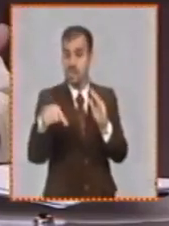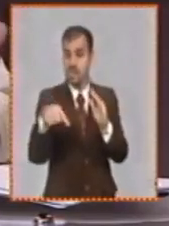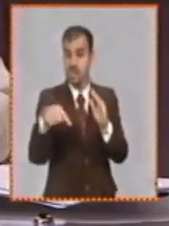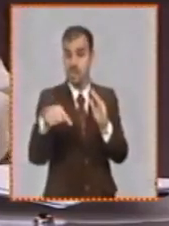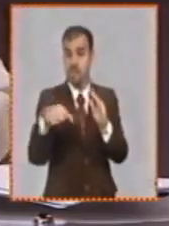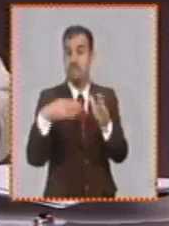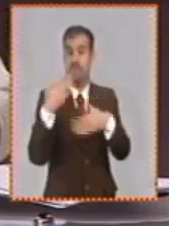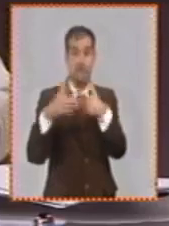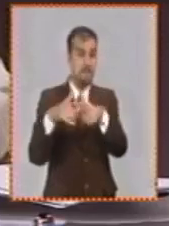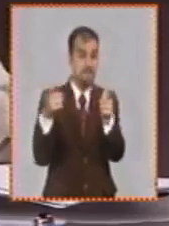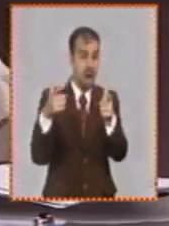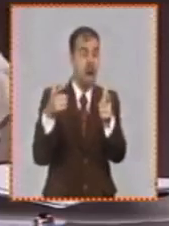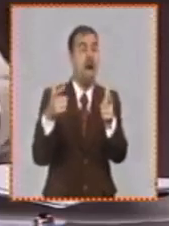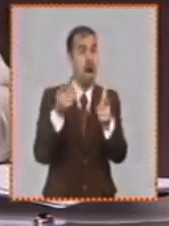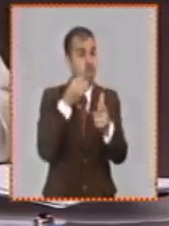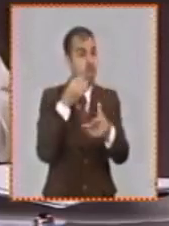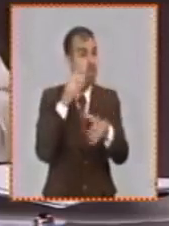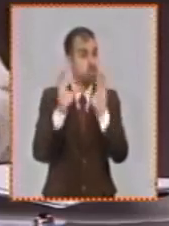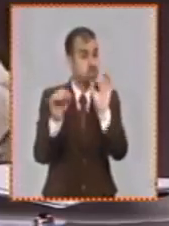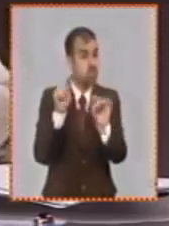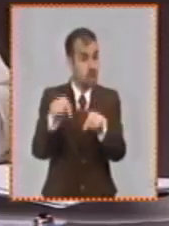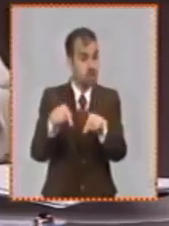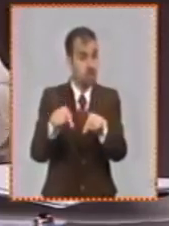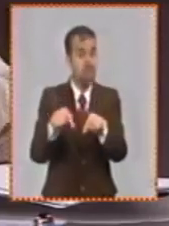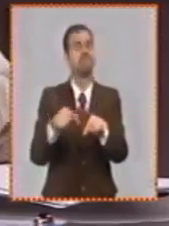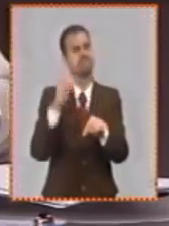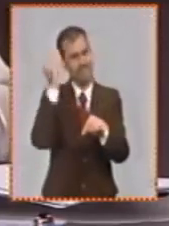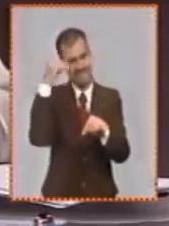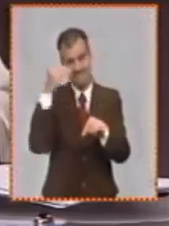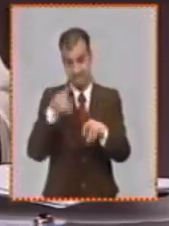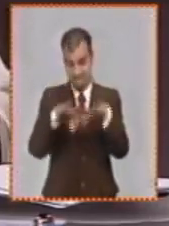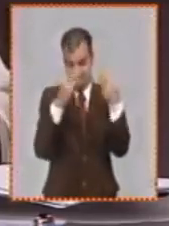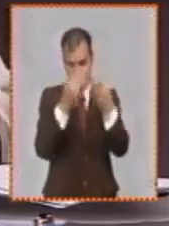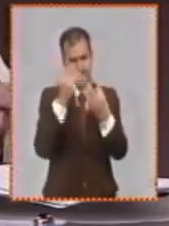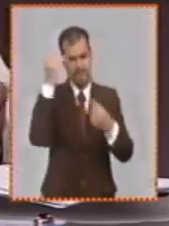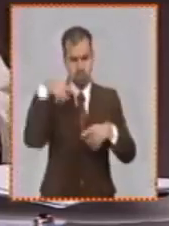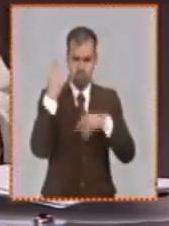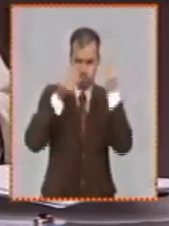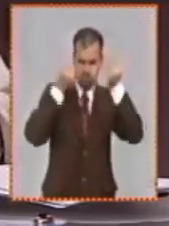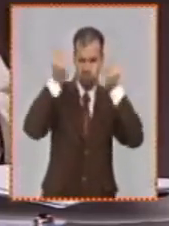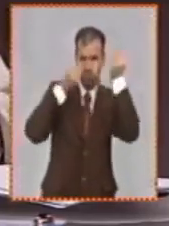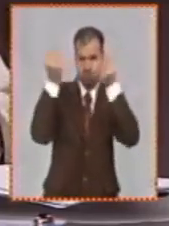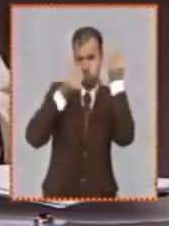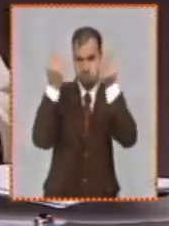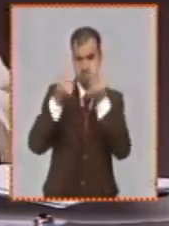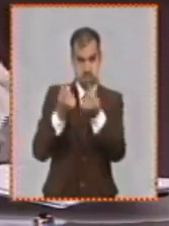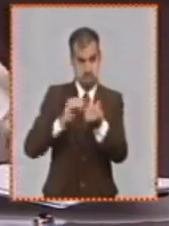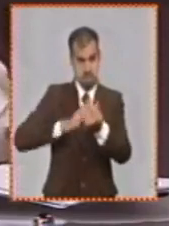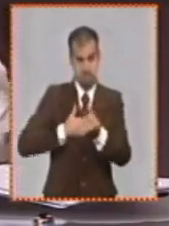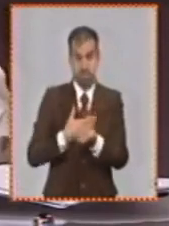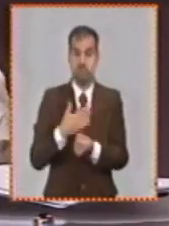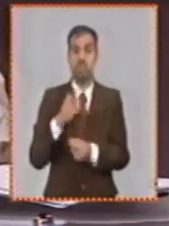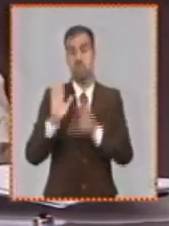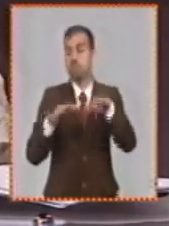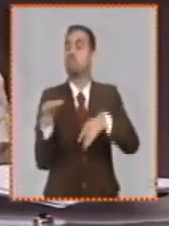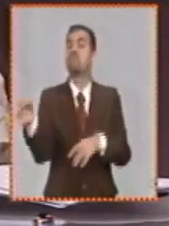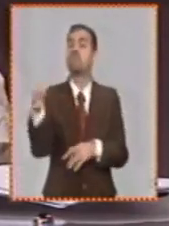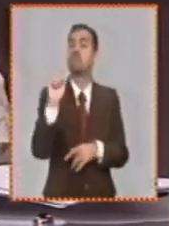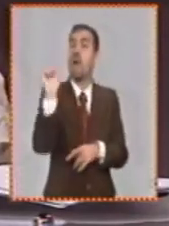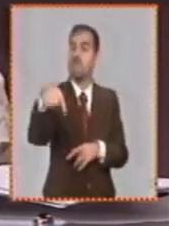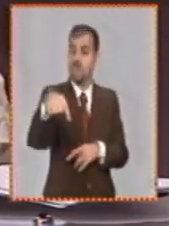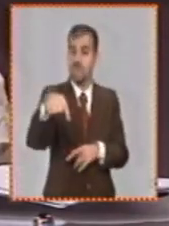los precios cuando la familia que está caracterizada después del estudio socioeconómico por las autoridades en el territorio